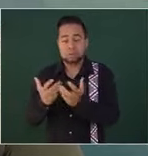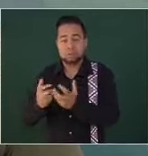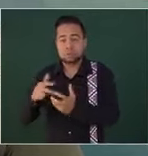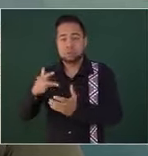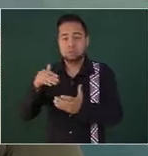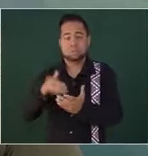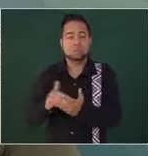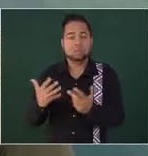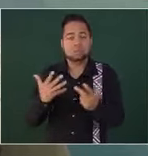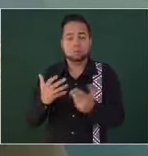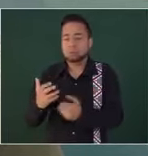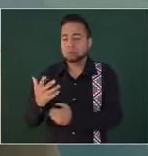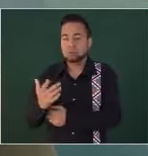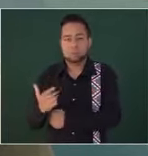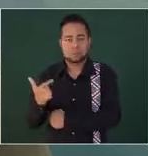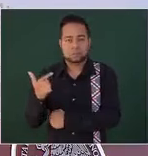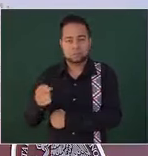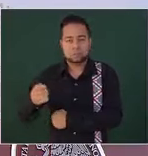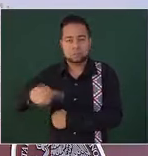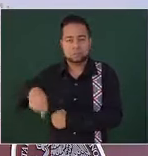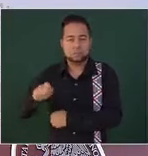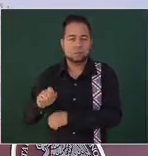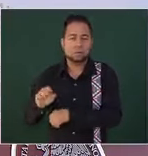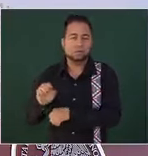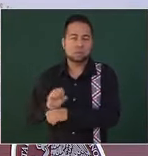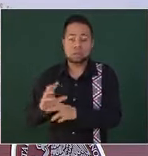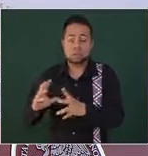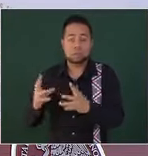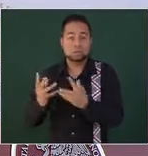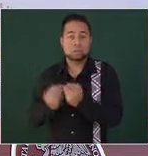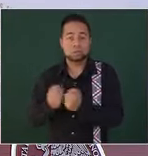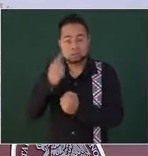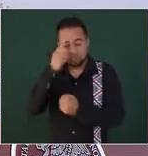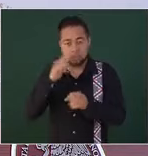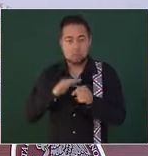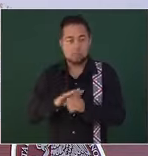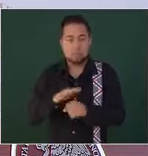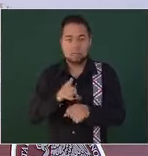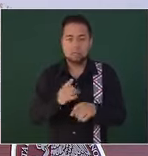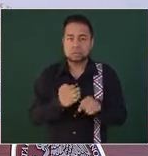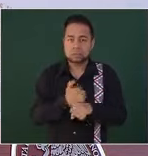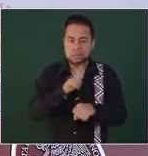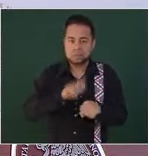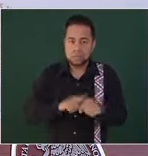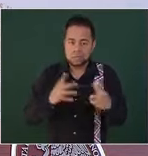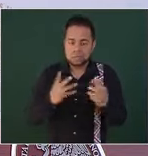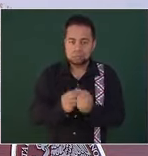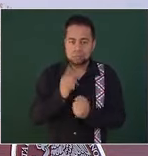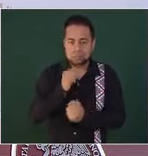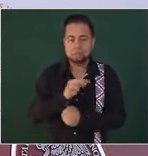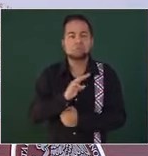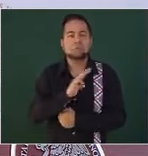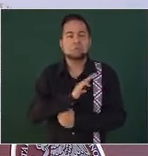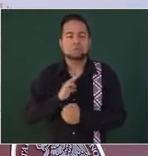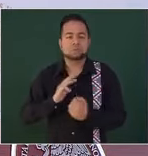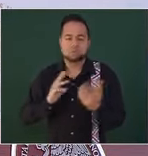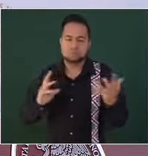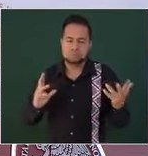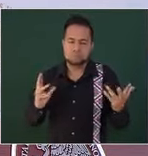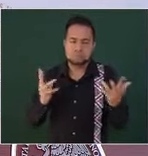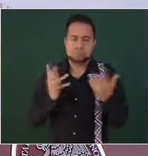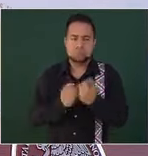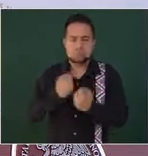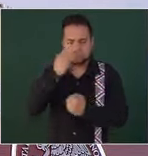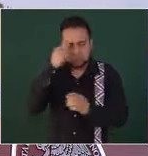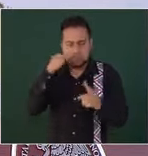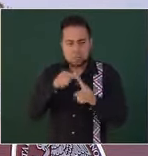mil 857 son operativos, que sumados a las fuerzas estatales y municipales, en lo que es